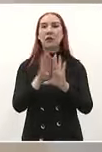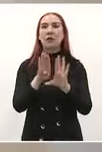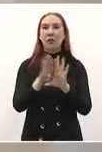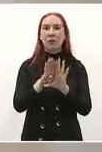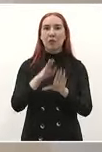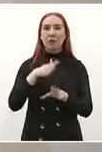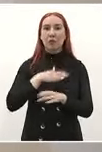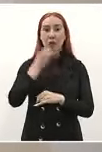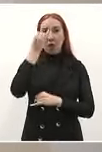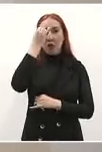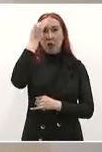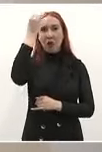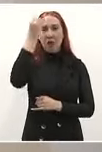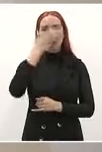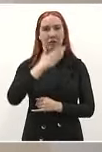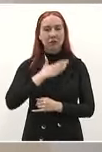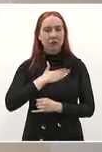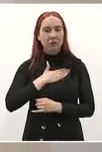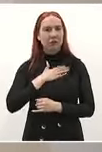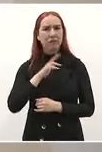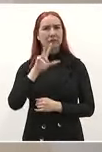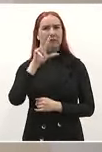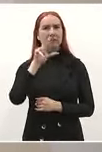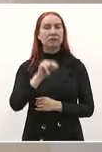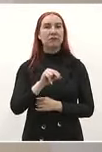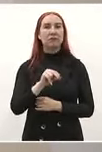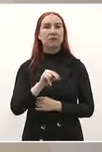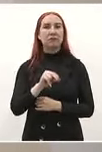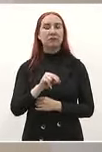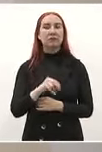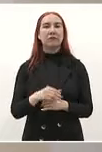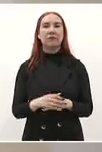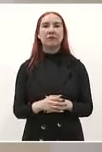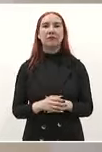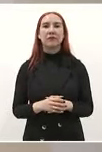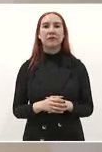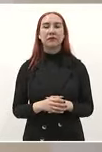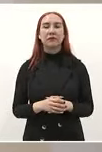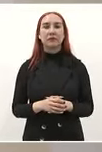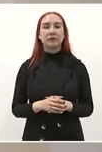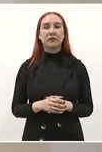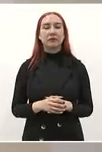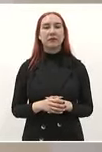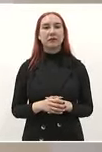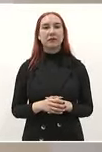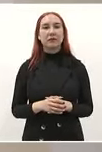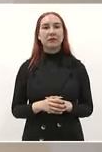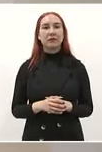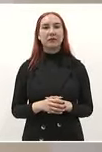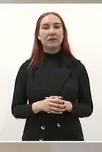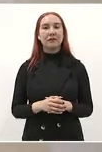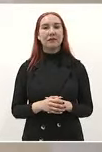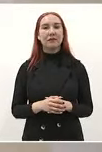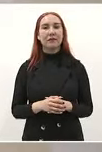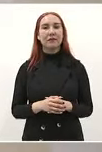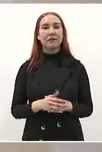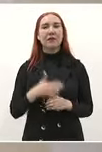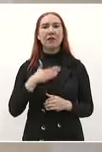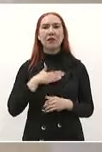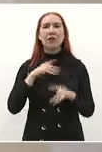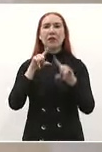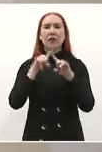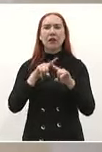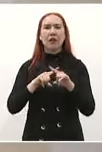idea mía es que como soy andariego y pues visito